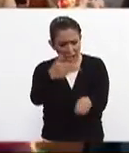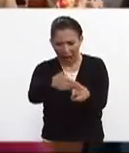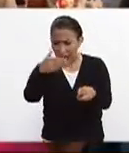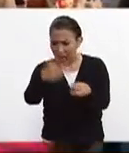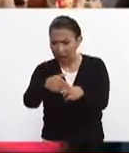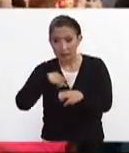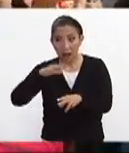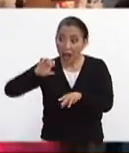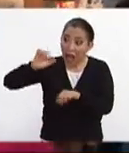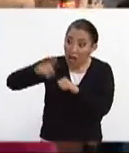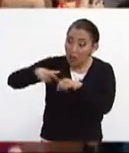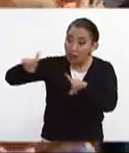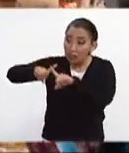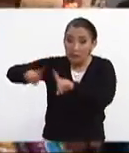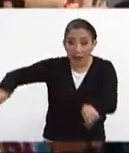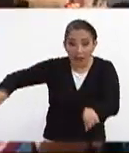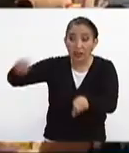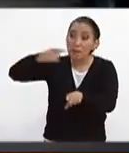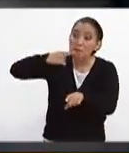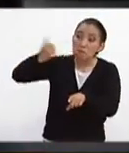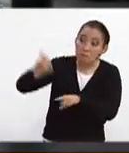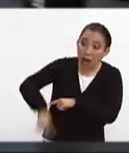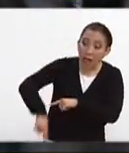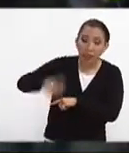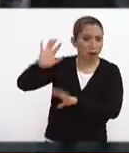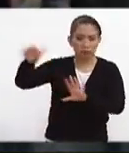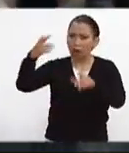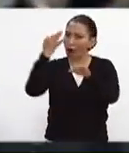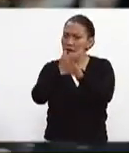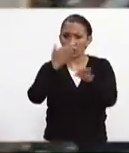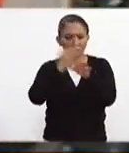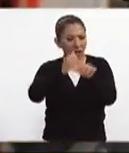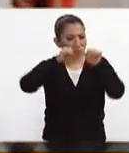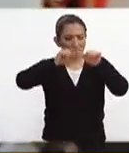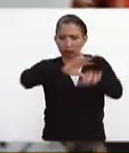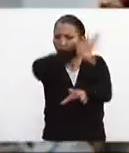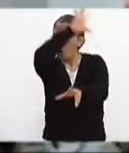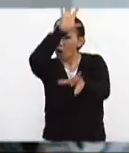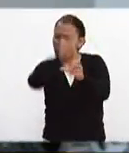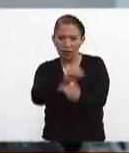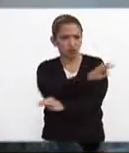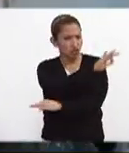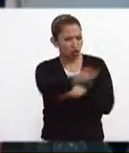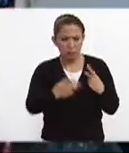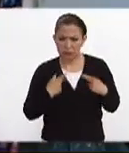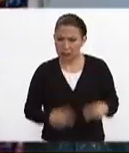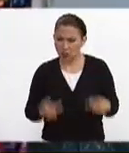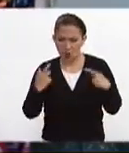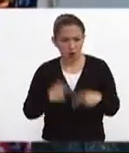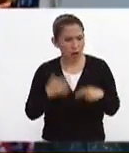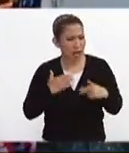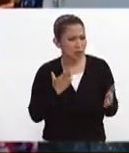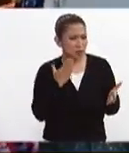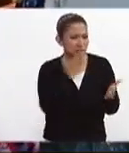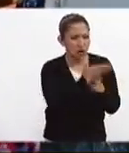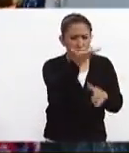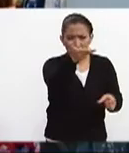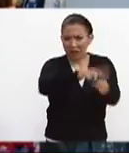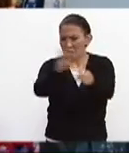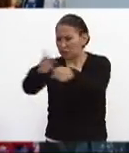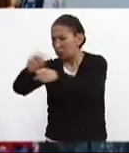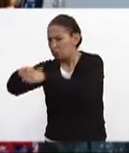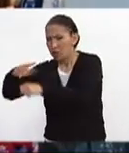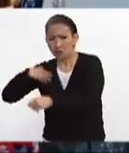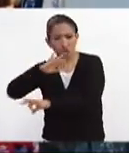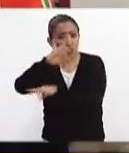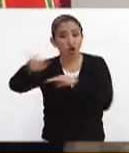instrucción en contrario que se se se se y esto ahorita se está atendiendo de manera universal y gratuita en las instituciones públicas a todos